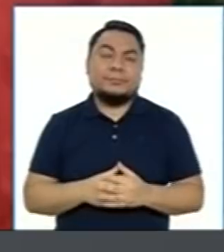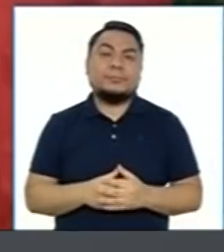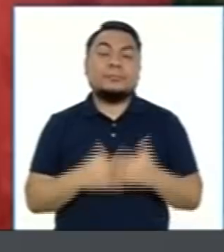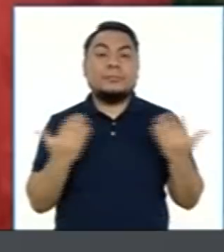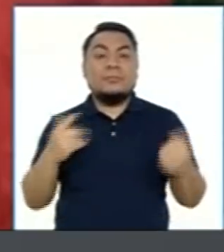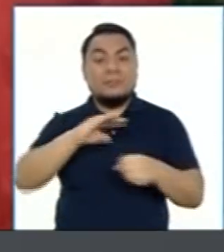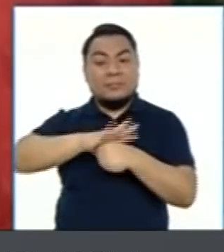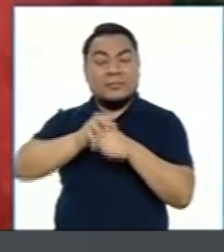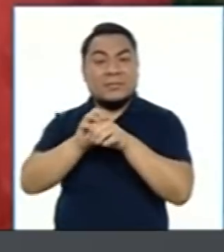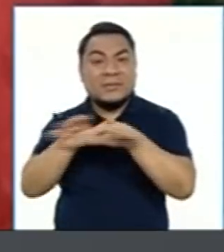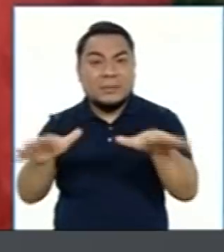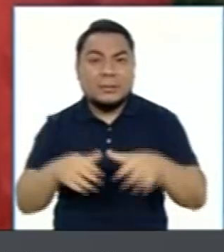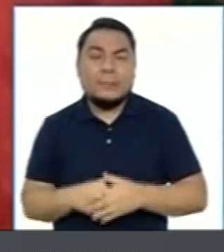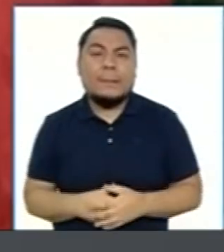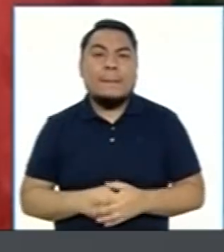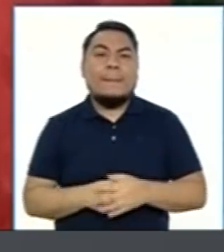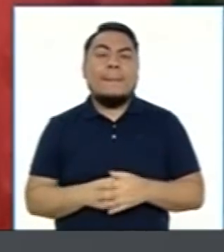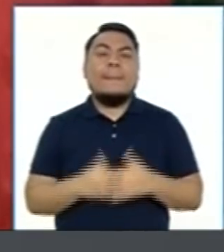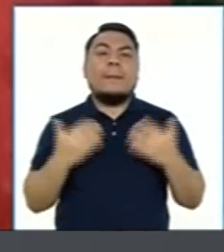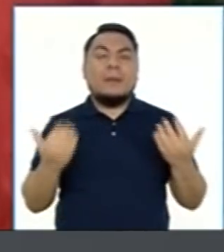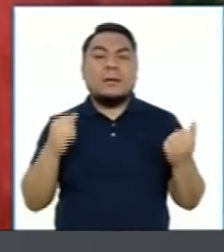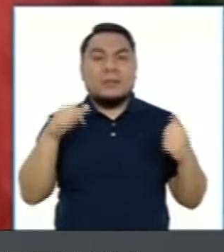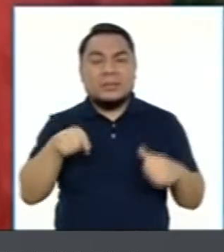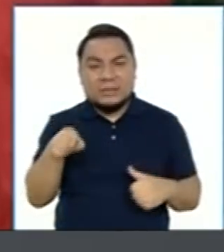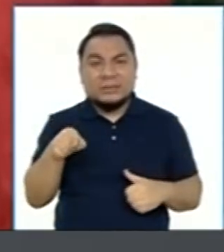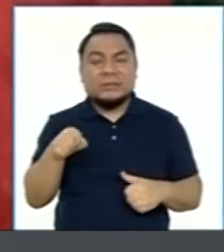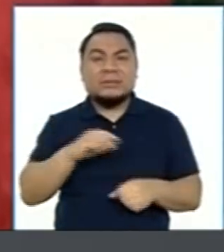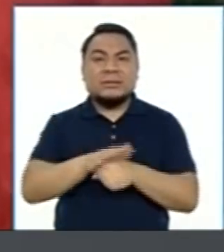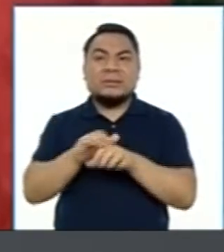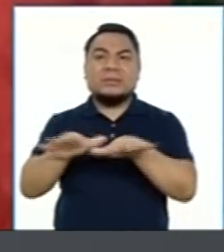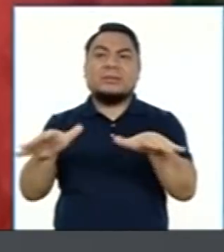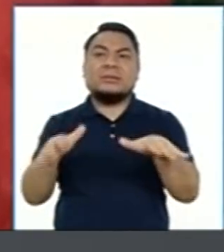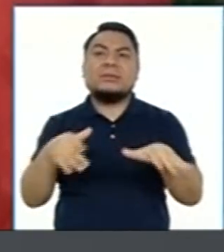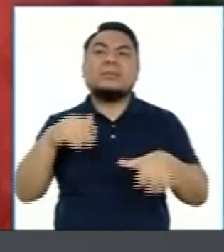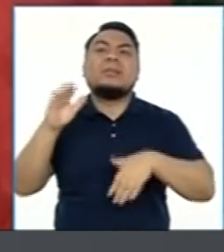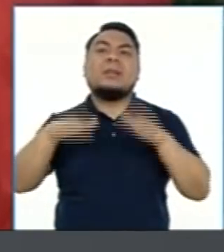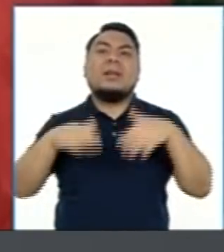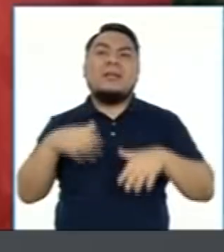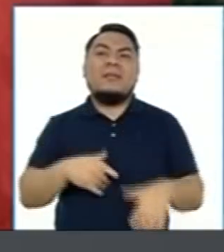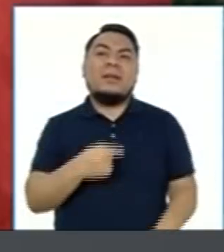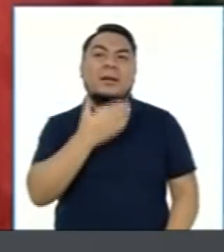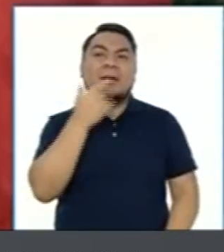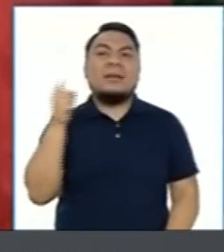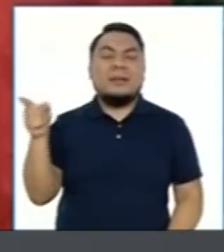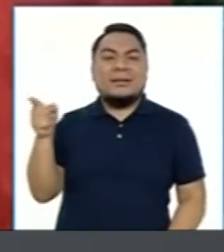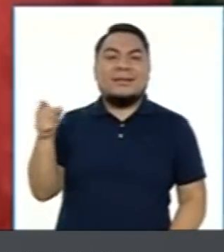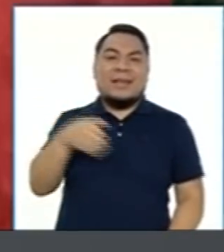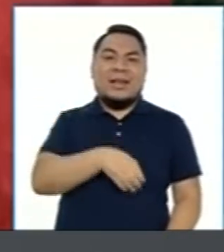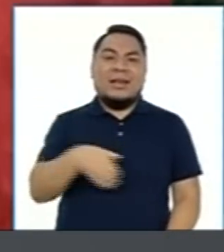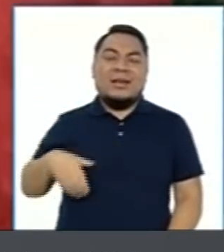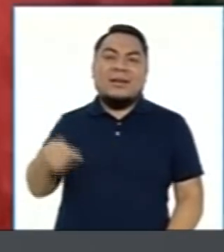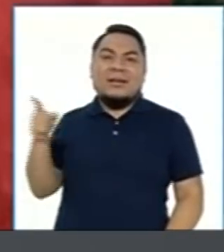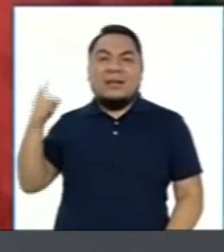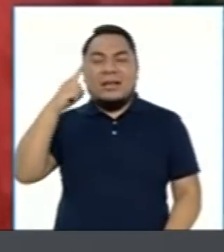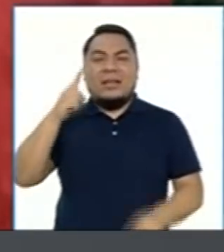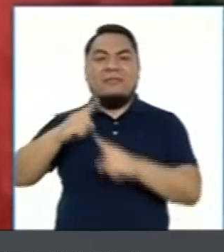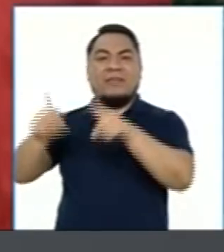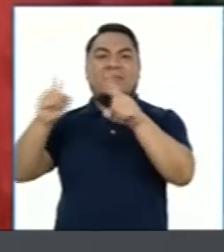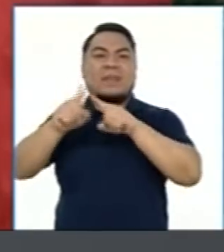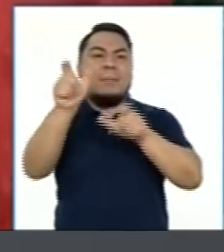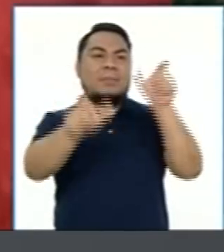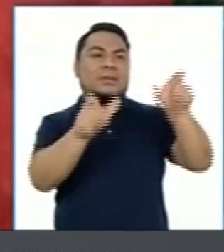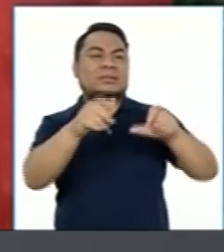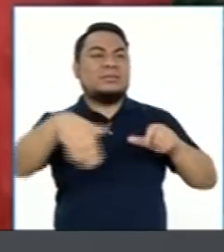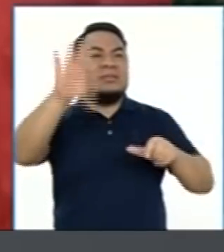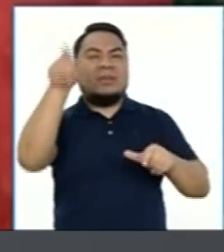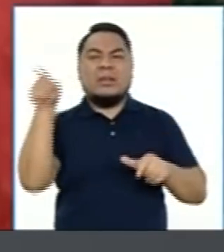El virus actúa mejor que algunos congresistas, que hace distingo entre las personas,